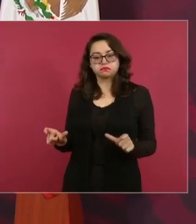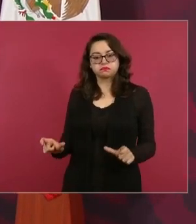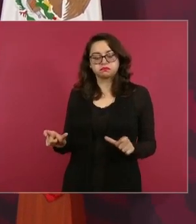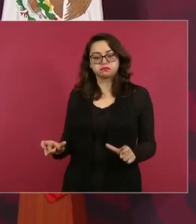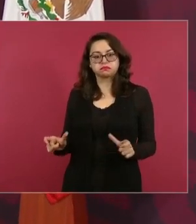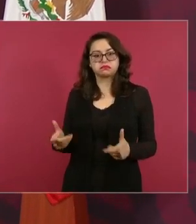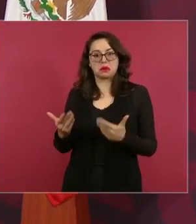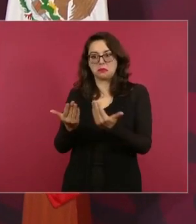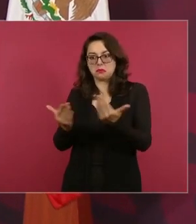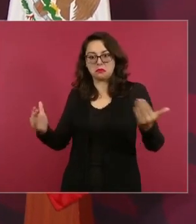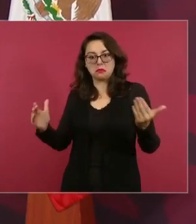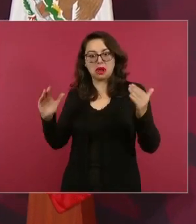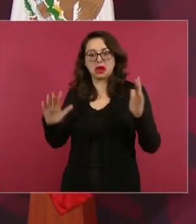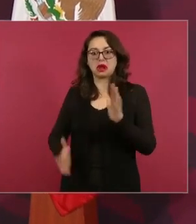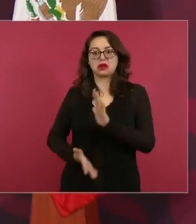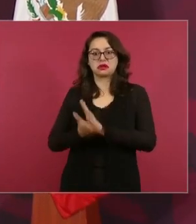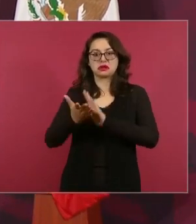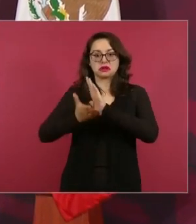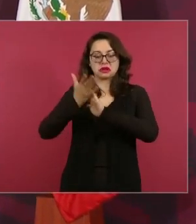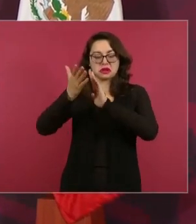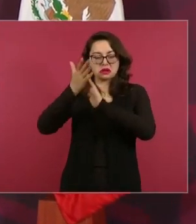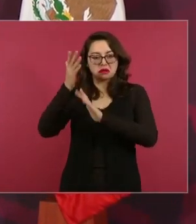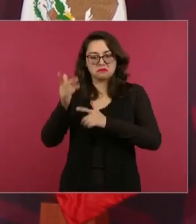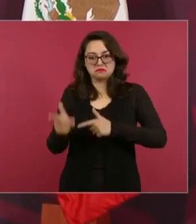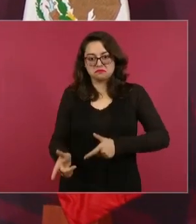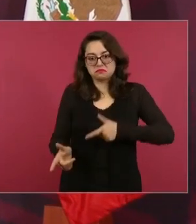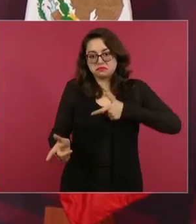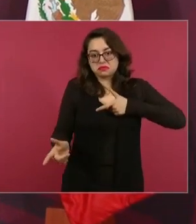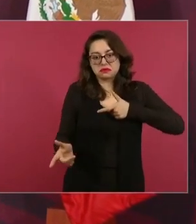barreras con muros